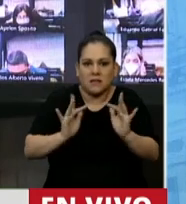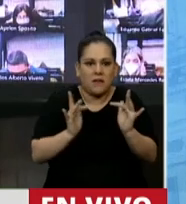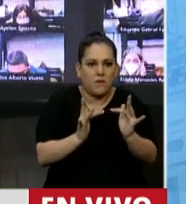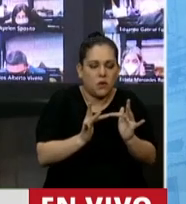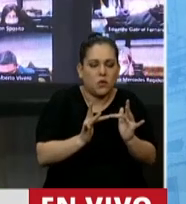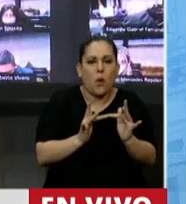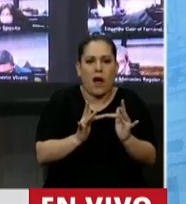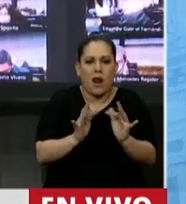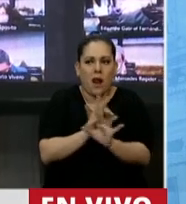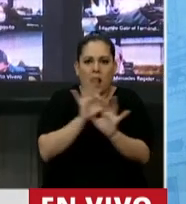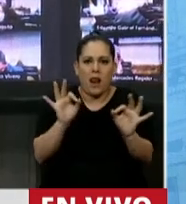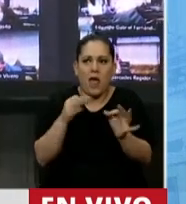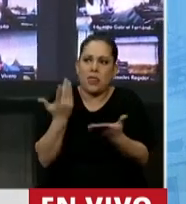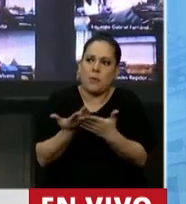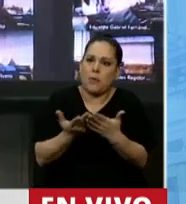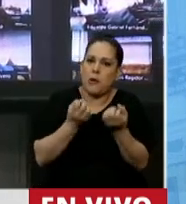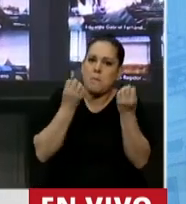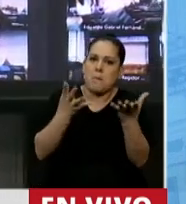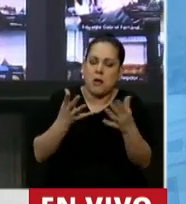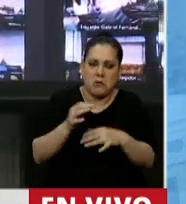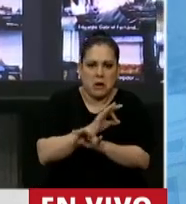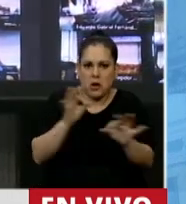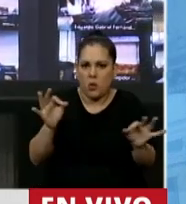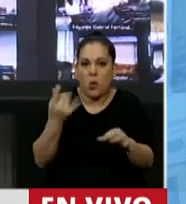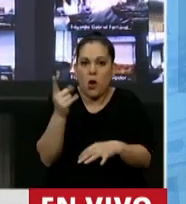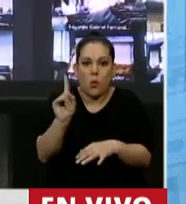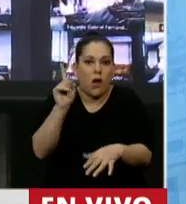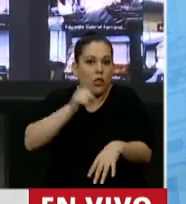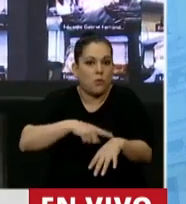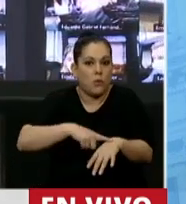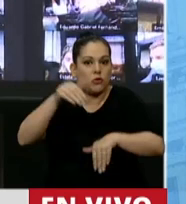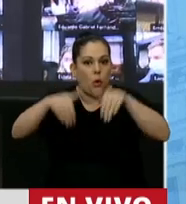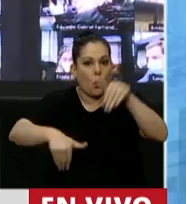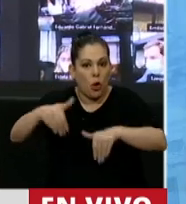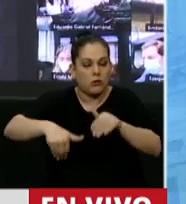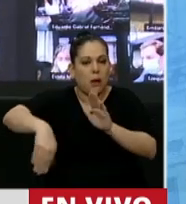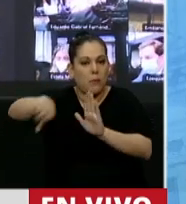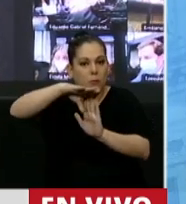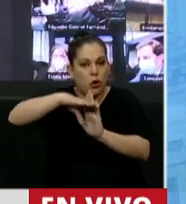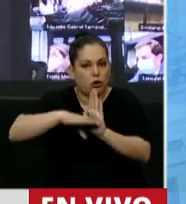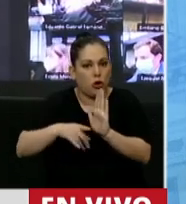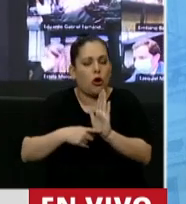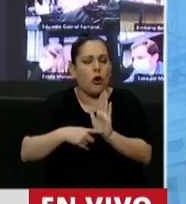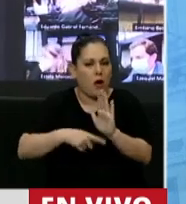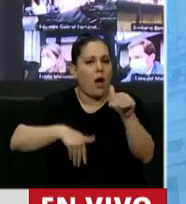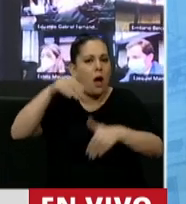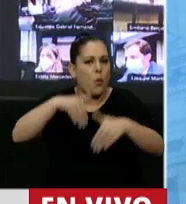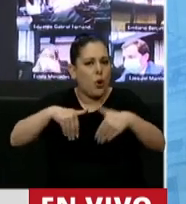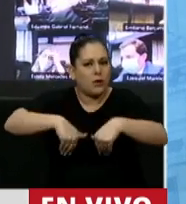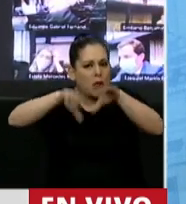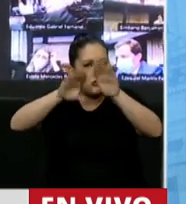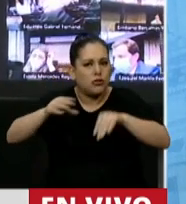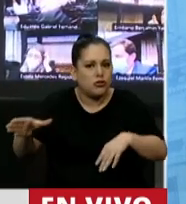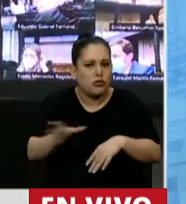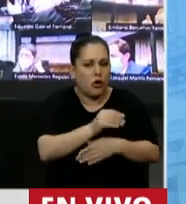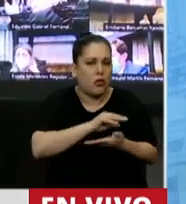propuso una mejor. Y cuando se votaron los protocolos, se los votó con la totalidad de los votos de la